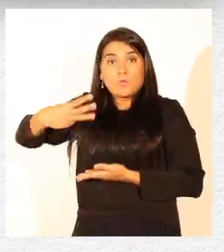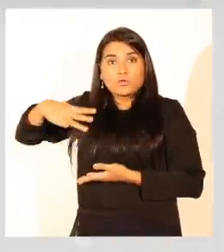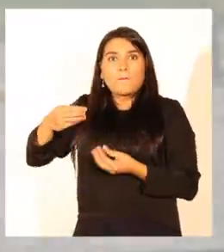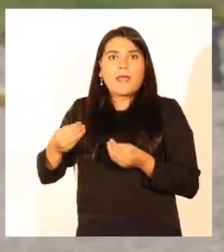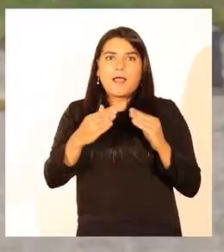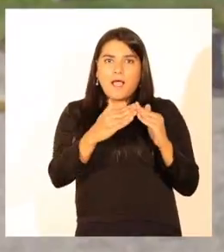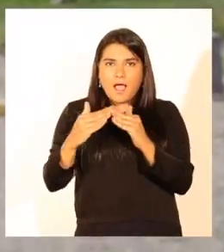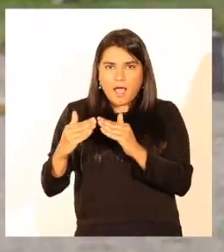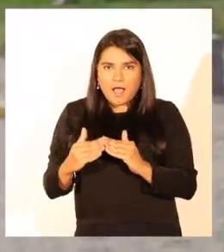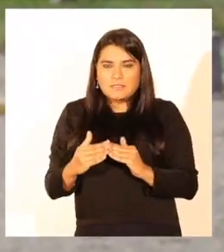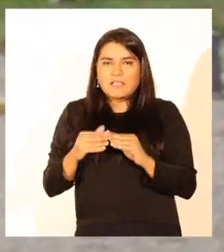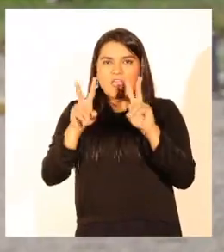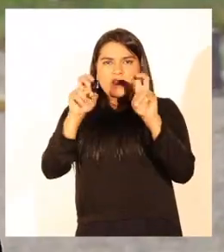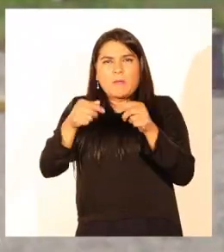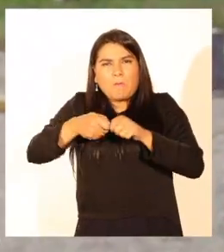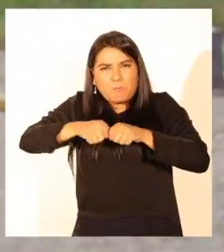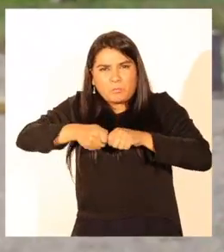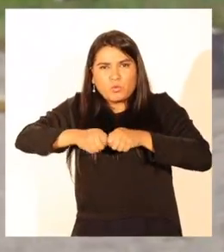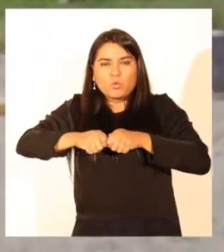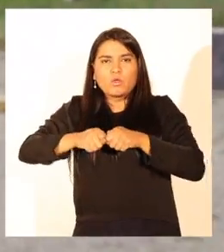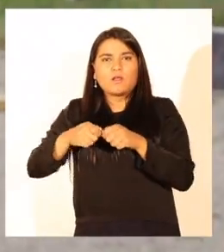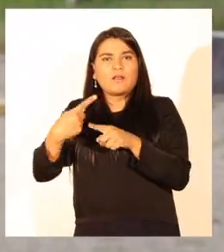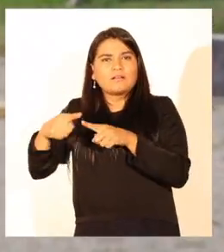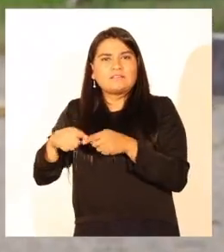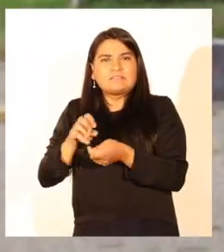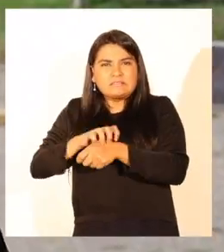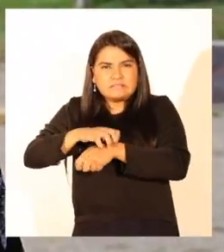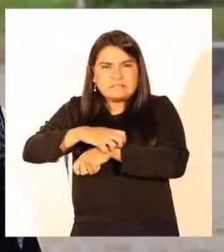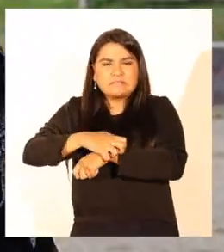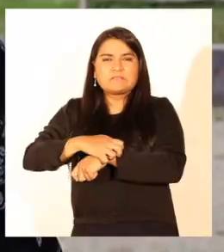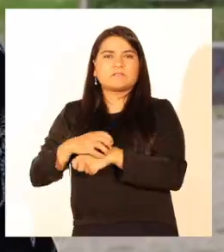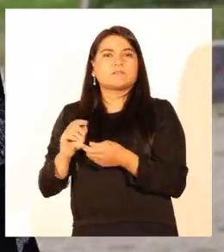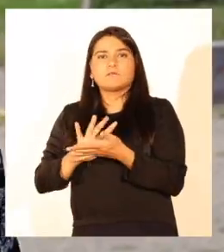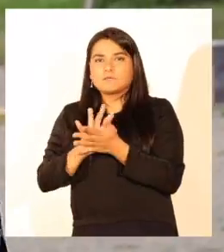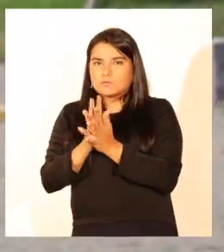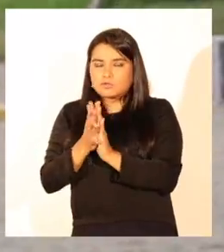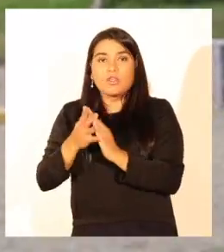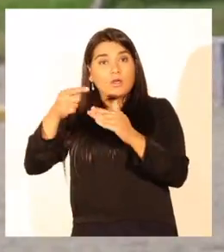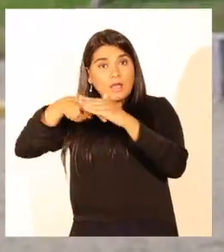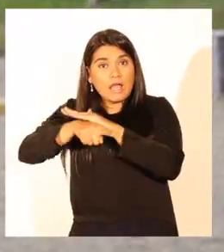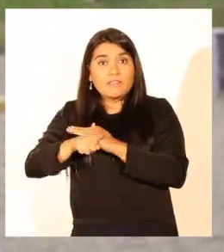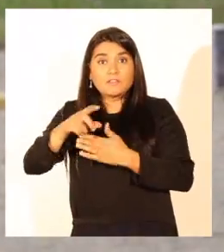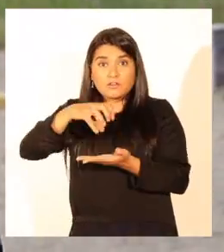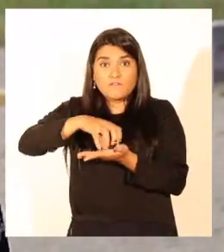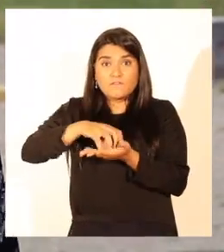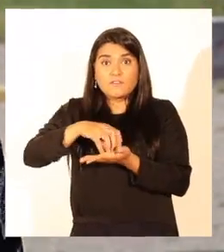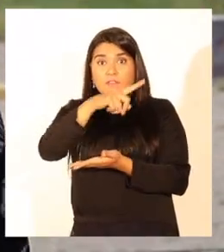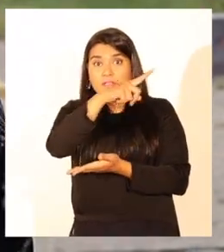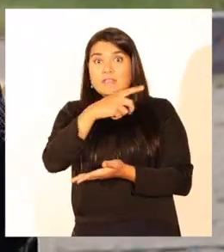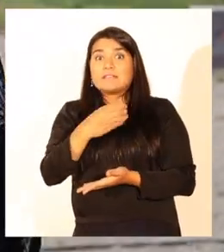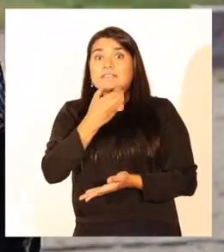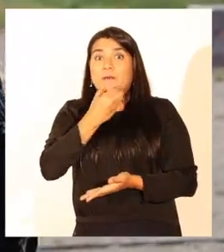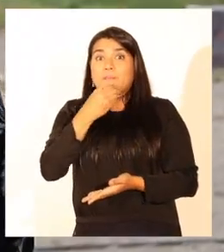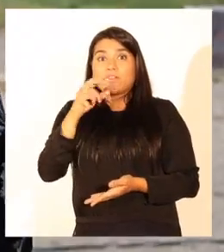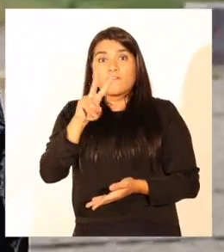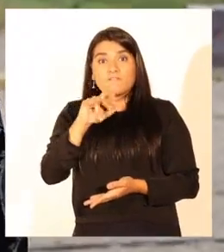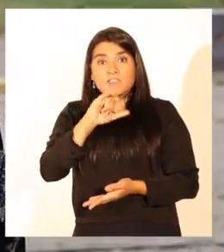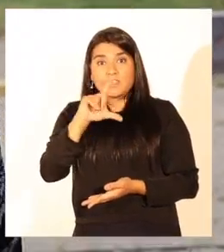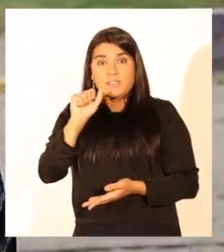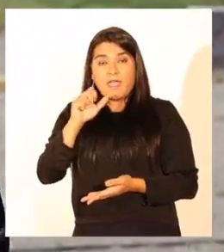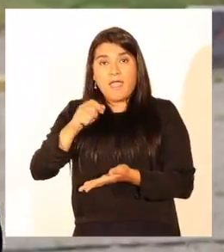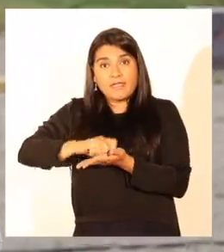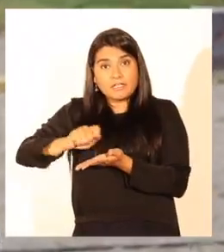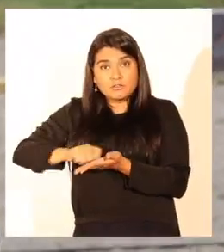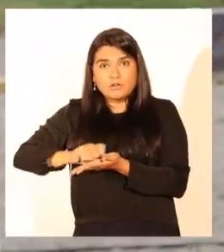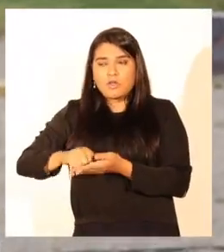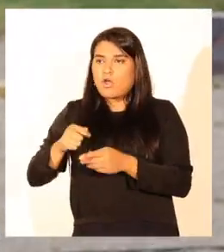municipio para las casas, para el tema de las pulgas, perdón, garrapatas. Así que, dentro de Villa, los escritores, los operativos que